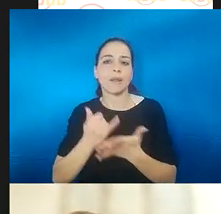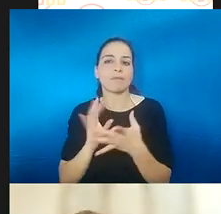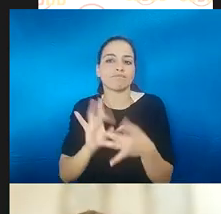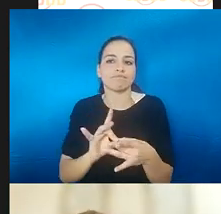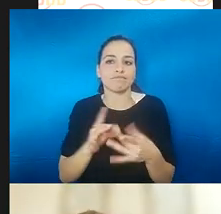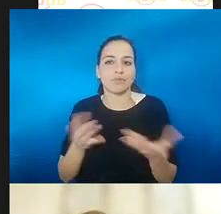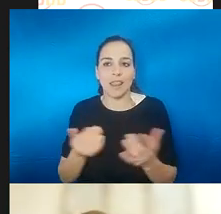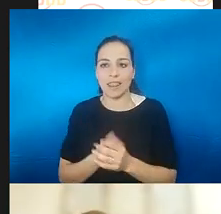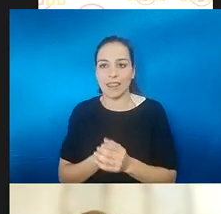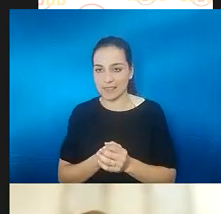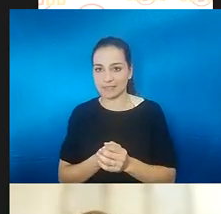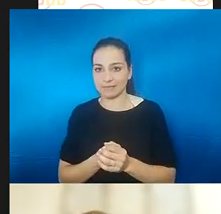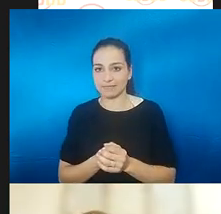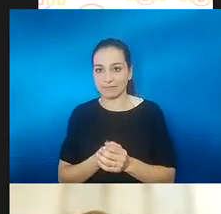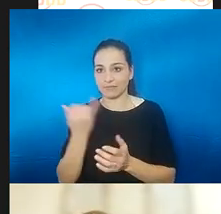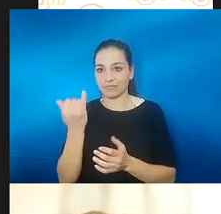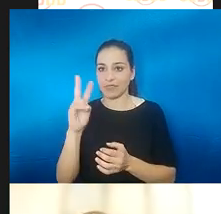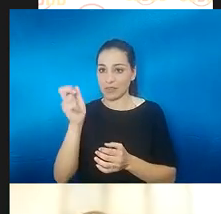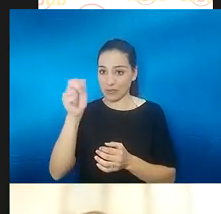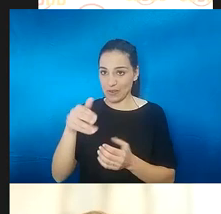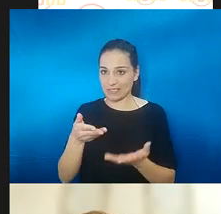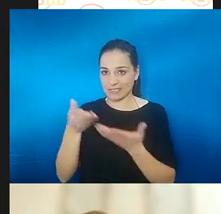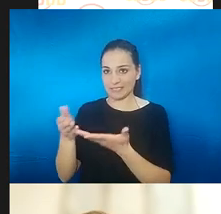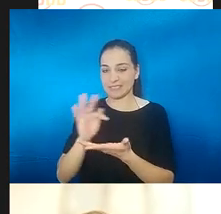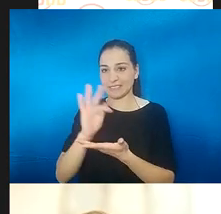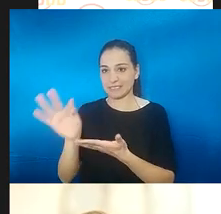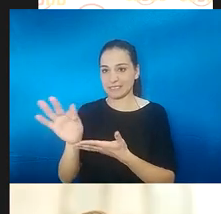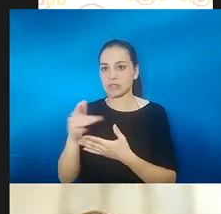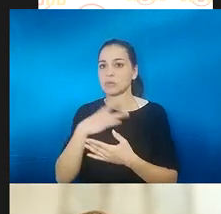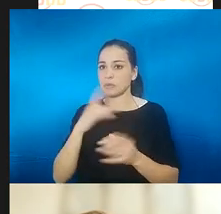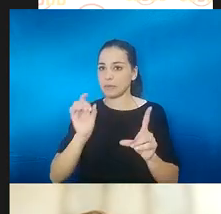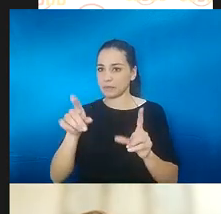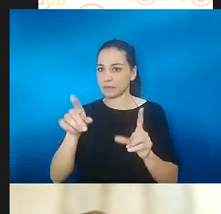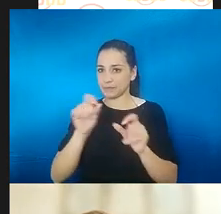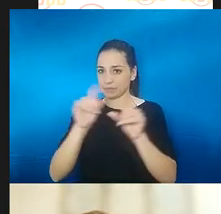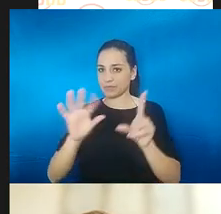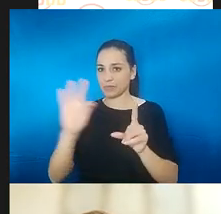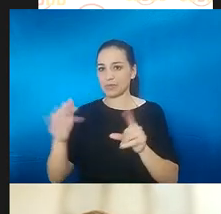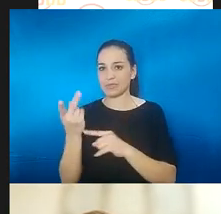Juan, Ana, das paso a que Juan pueda compartir su presentación, por favor.